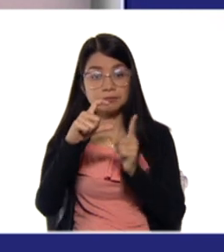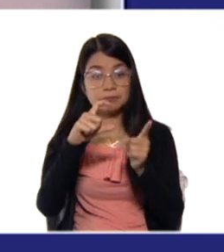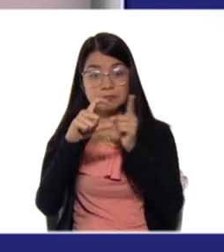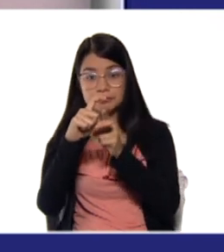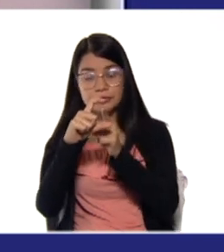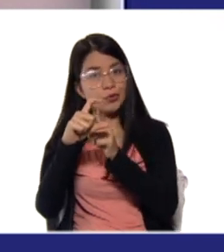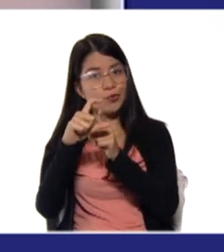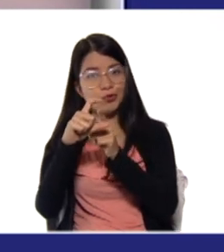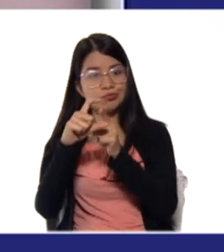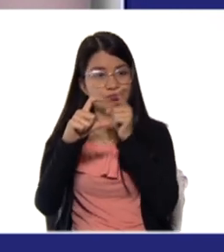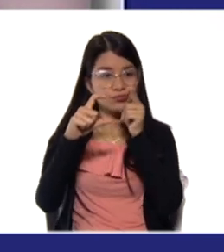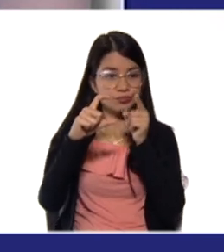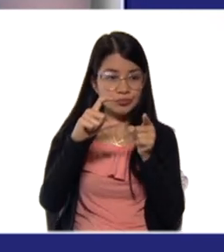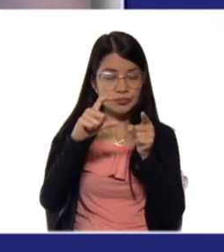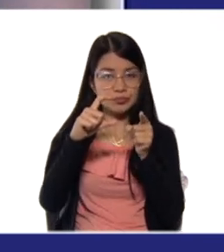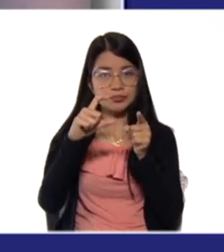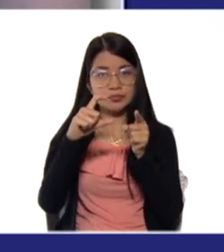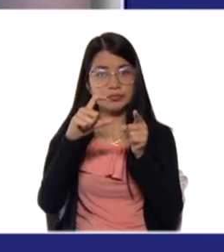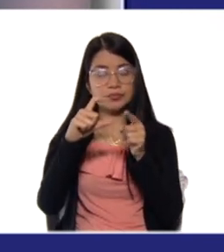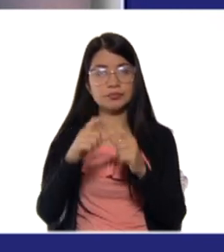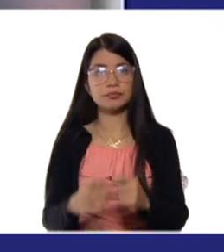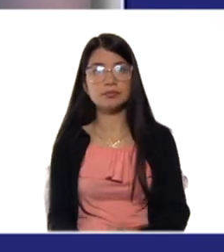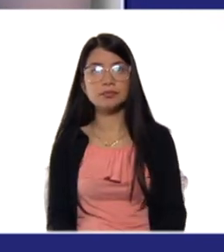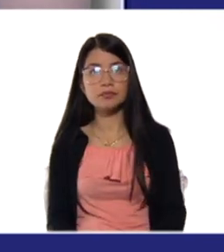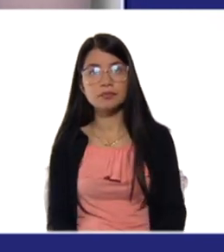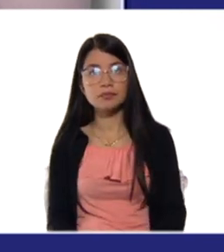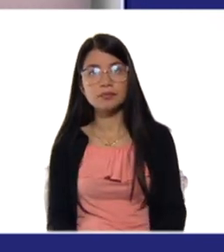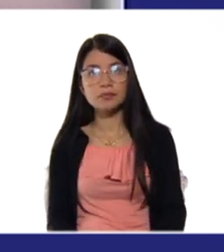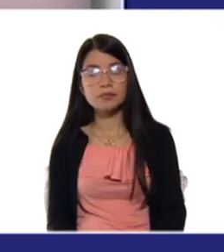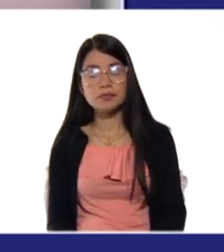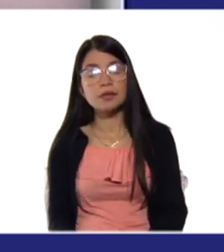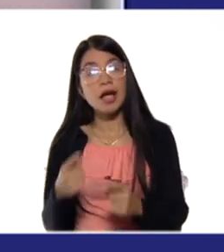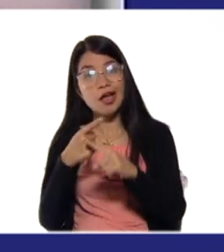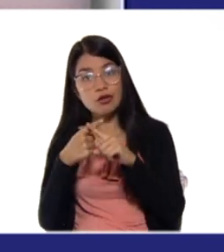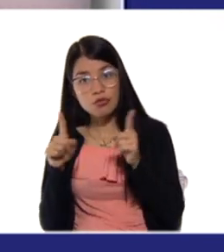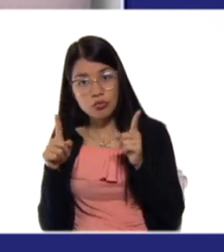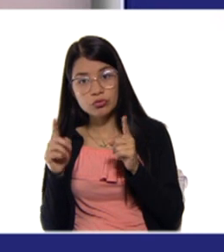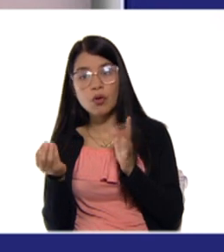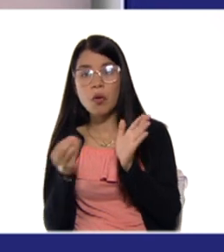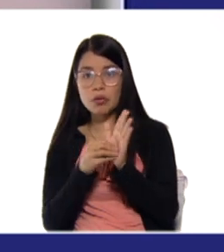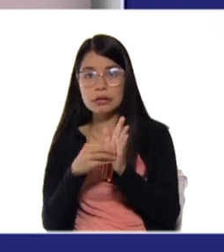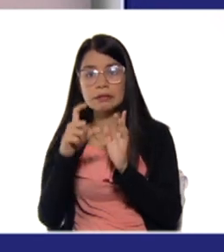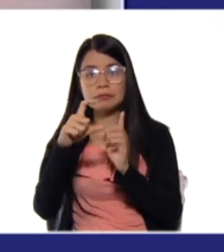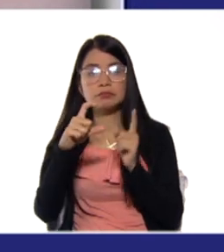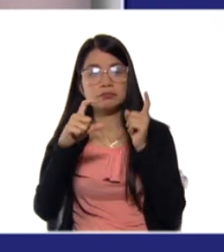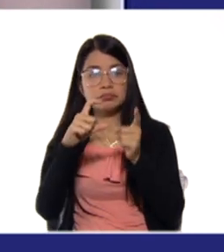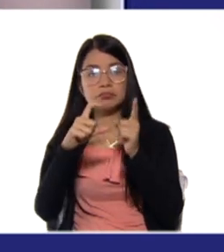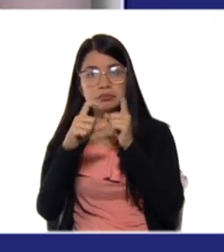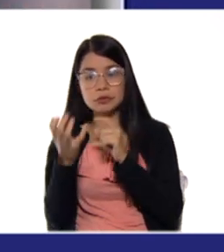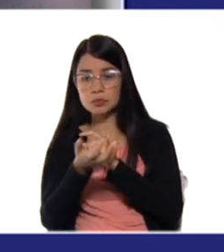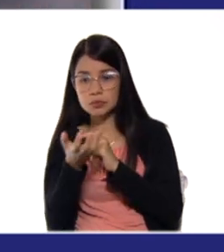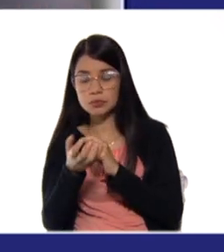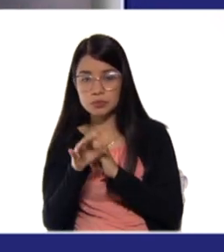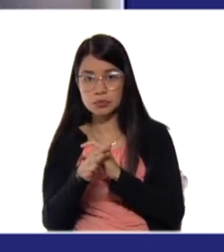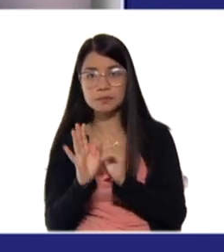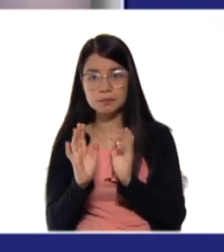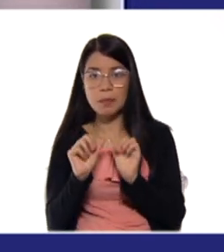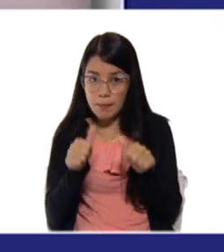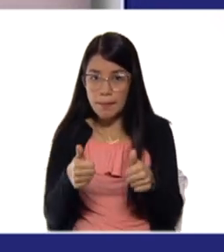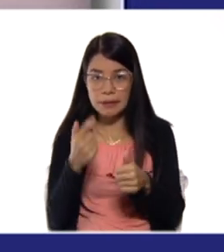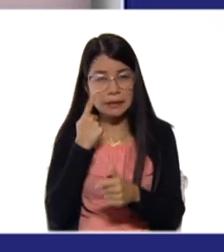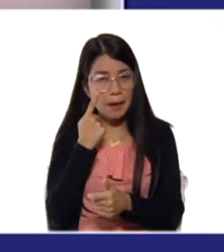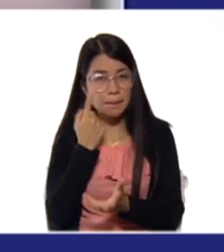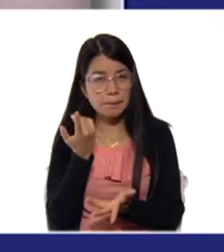y el otro continúa el juego. Vamos a comenzar,